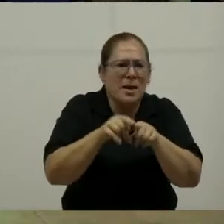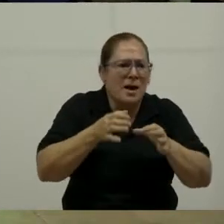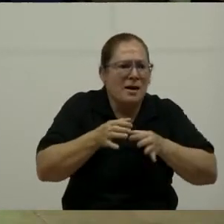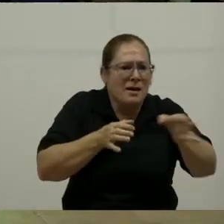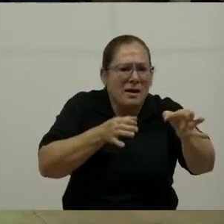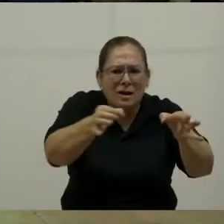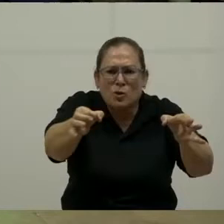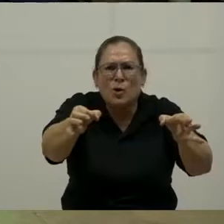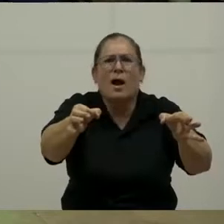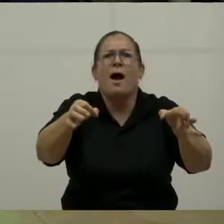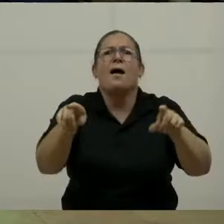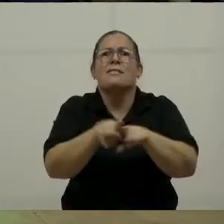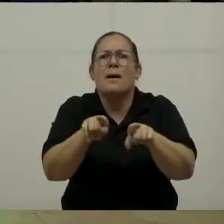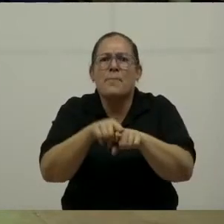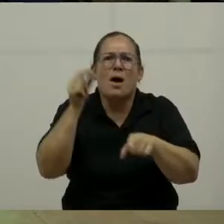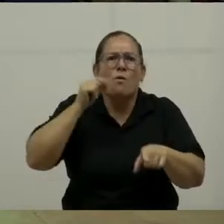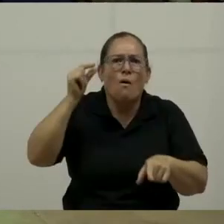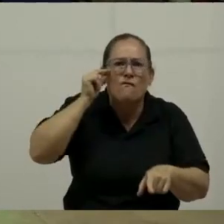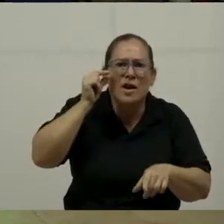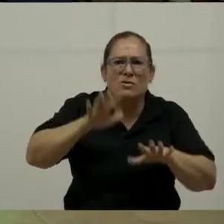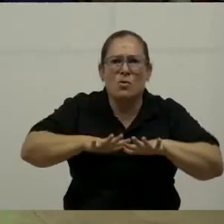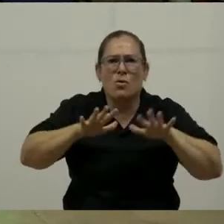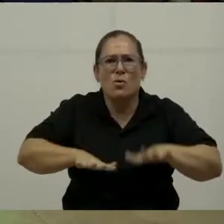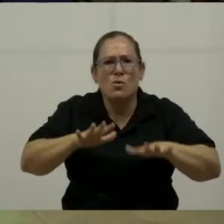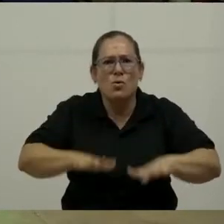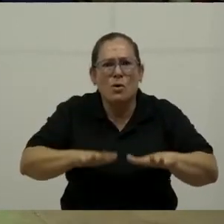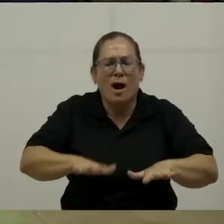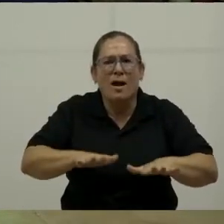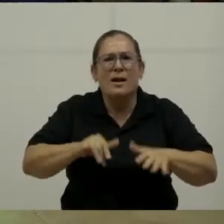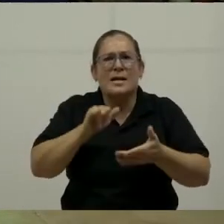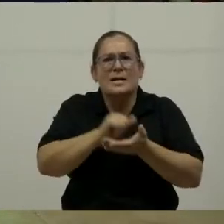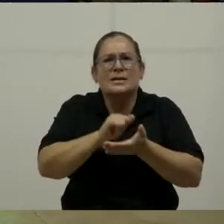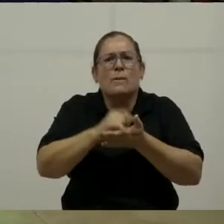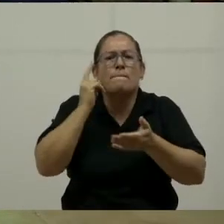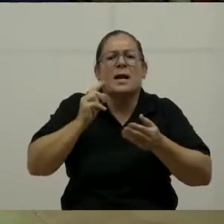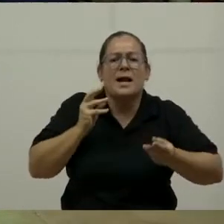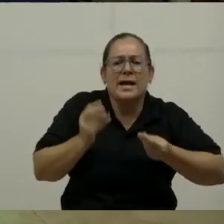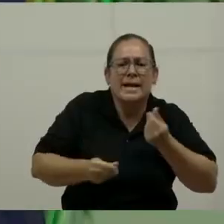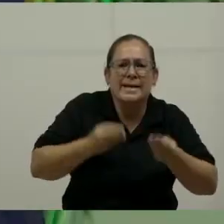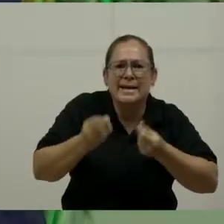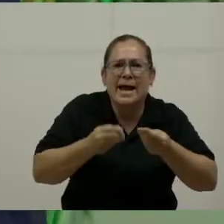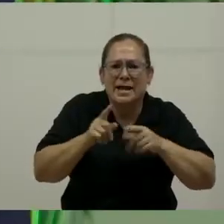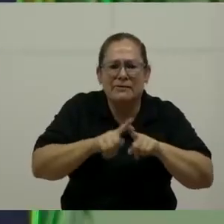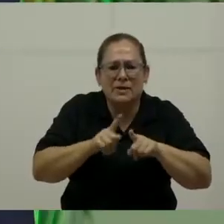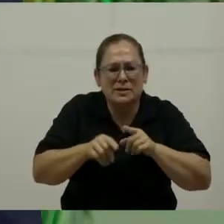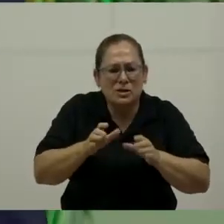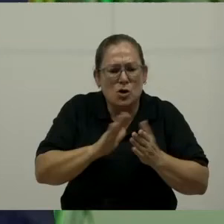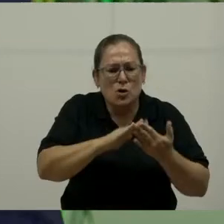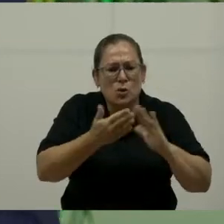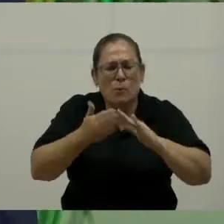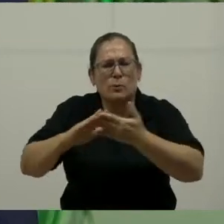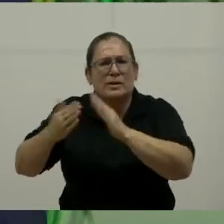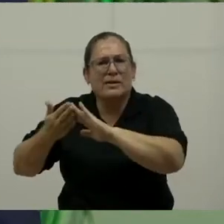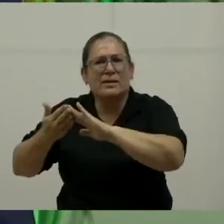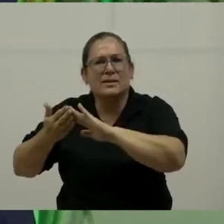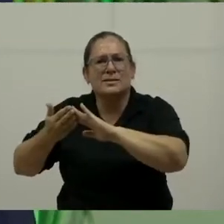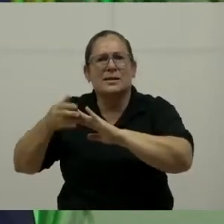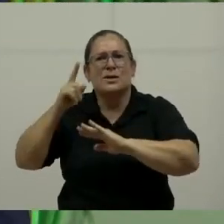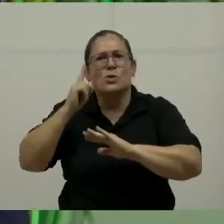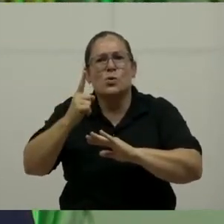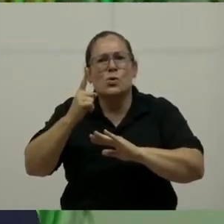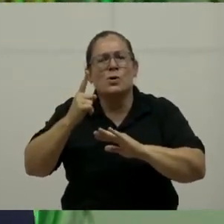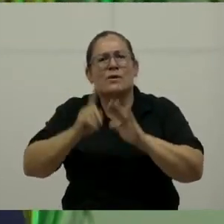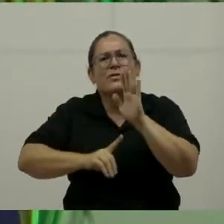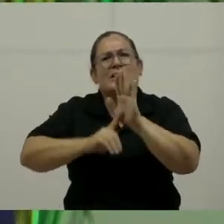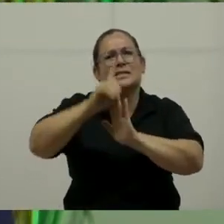gobiernos locales. Y aquí el gobierno local es muy importante para casualmente generar en estas comunidades ese desarrollo, esa gestión de